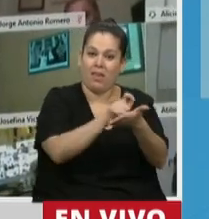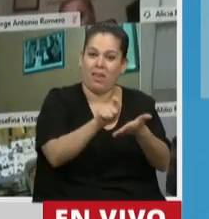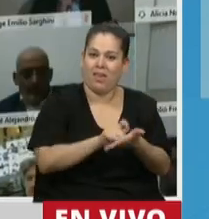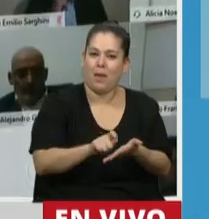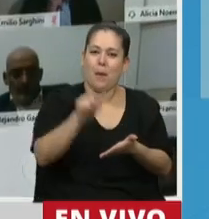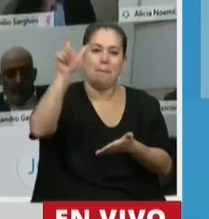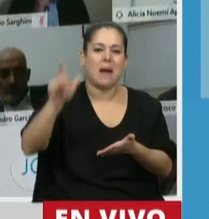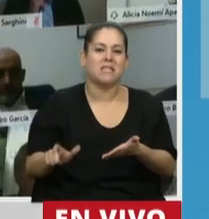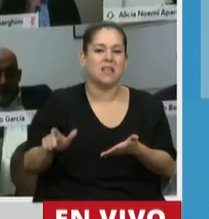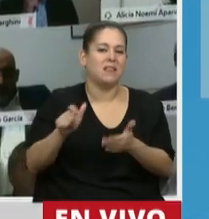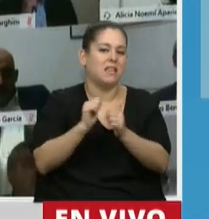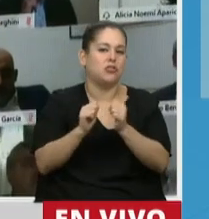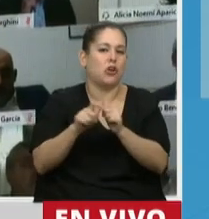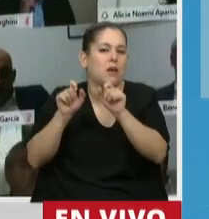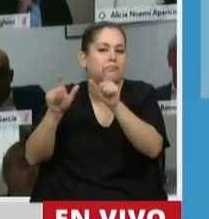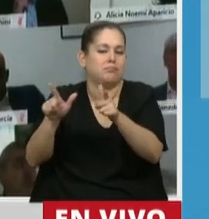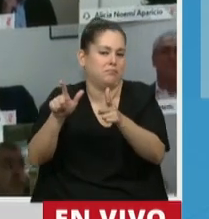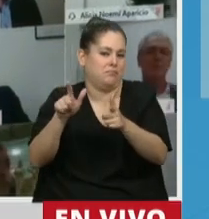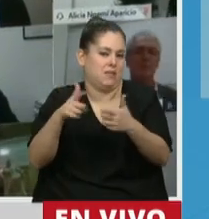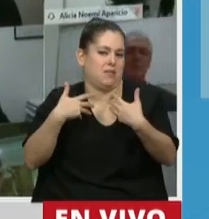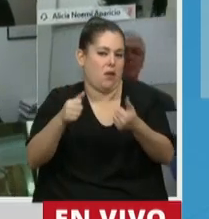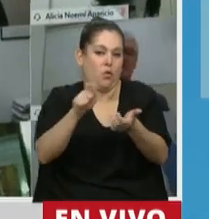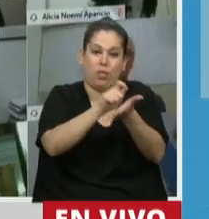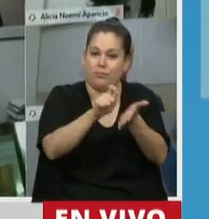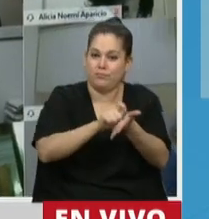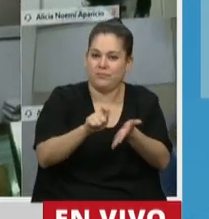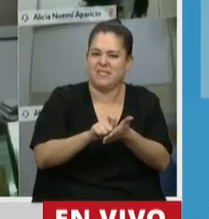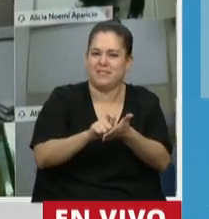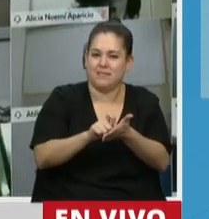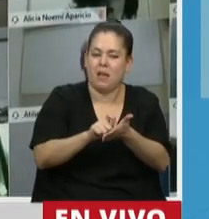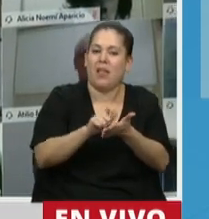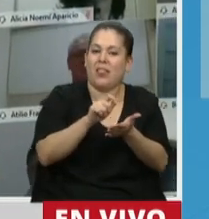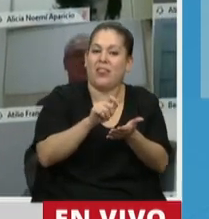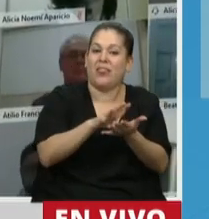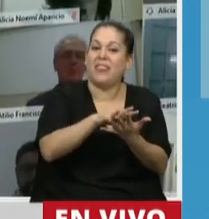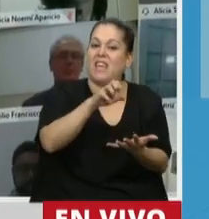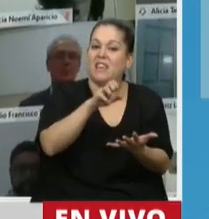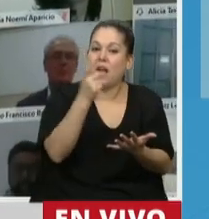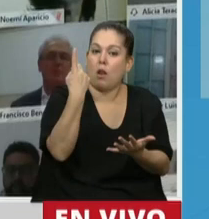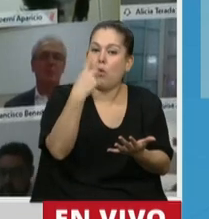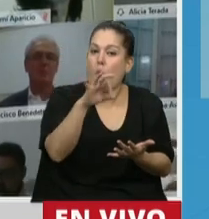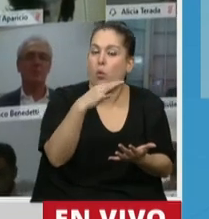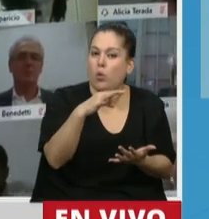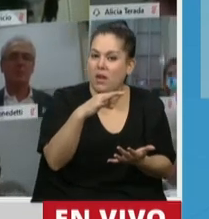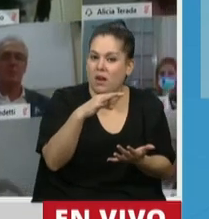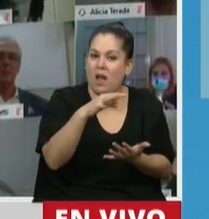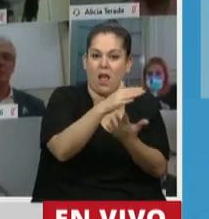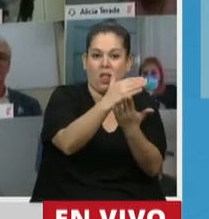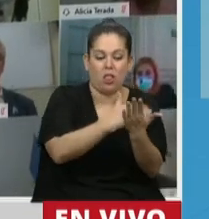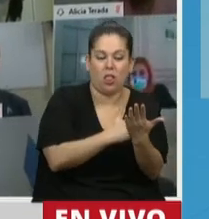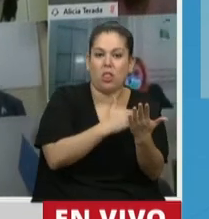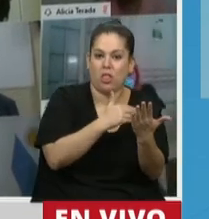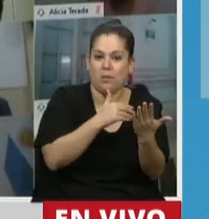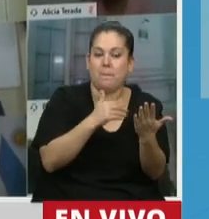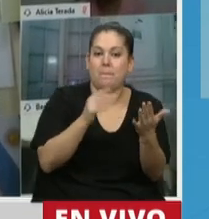Mire, Presidente, el tema de la historia clínica digital única por documento nacional